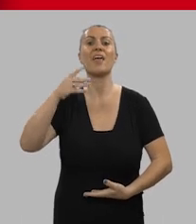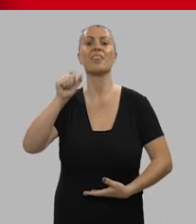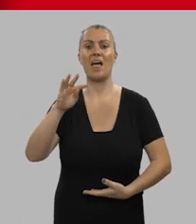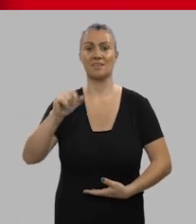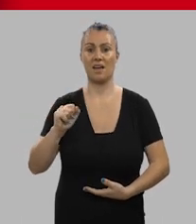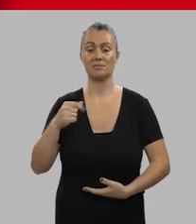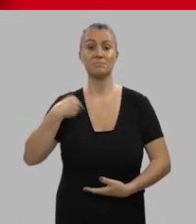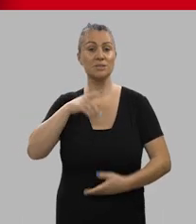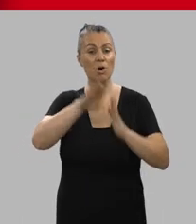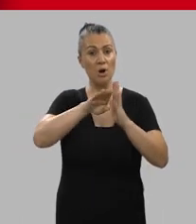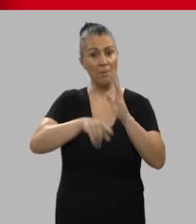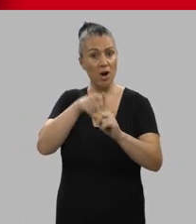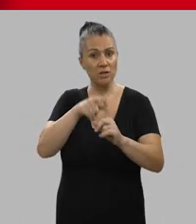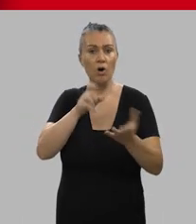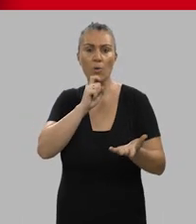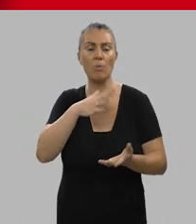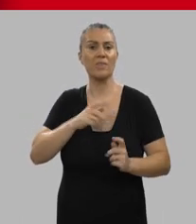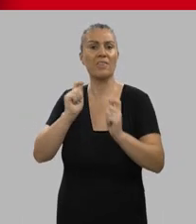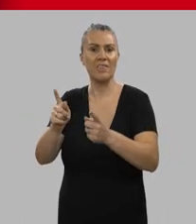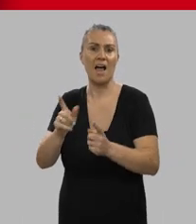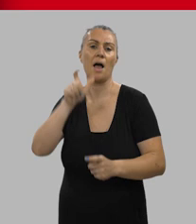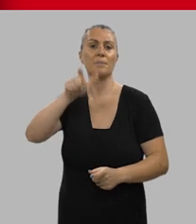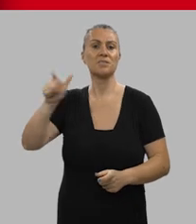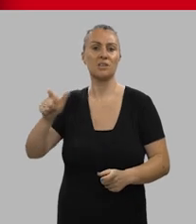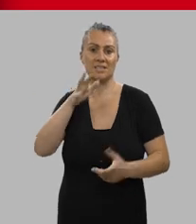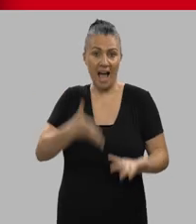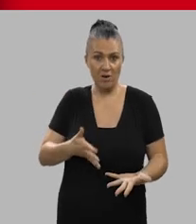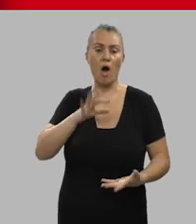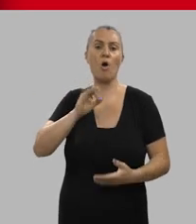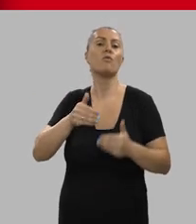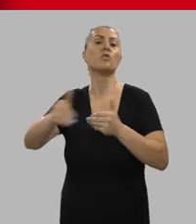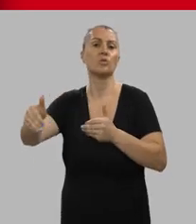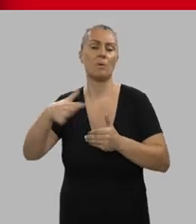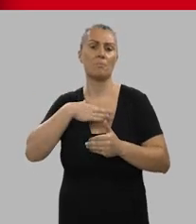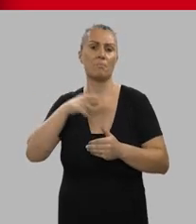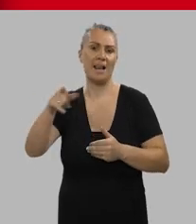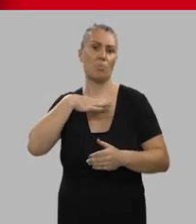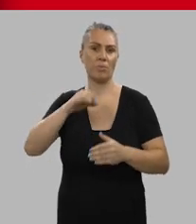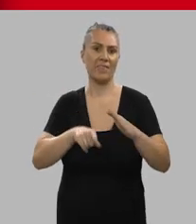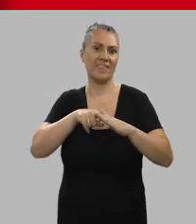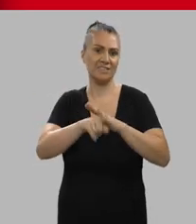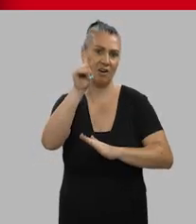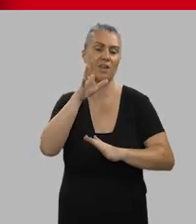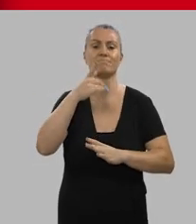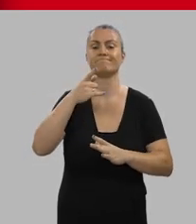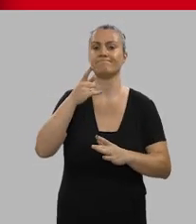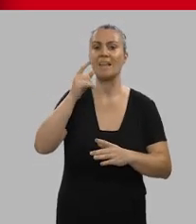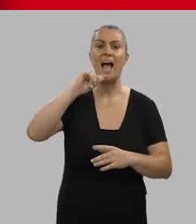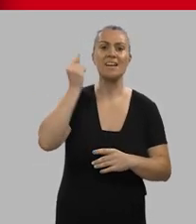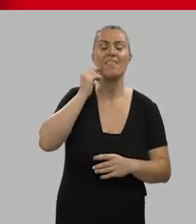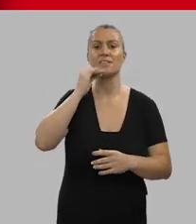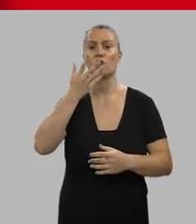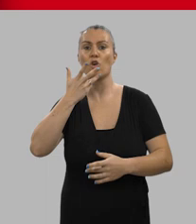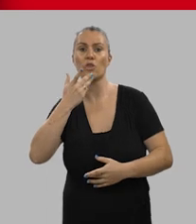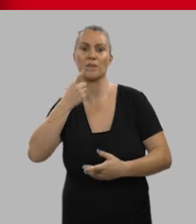objetivo de estos programas es capacitar tanto a futuros como actuales Revenue Managers para desarrollar los conocimientos, habilidades y competencias